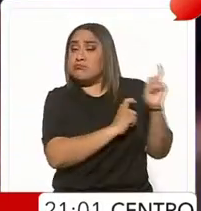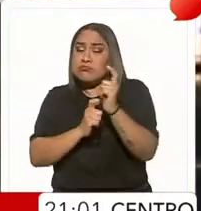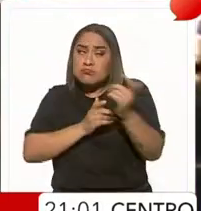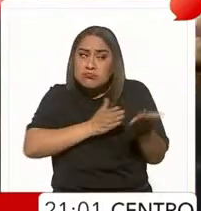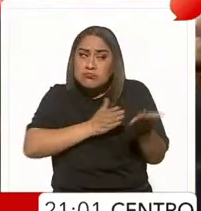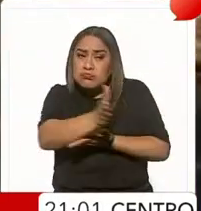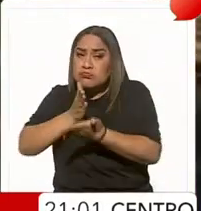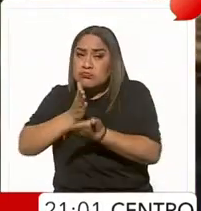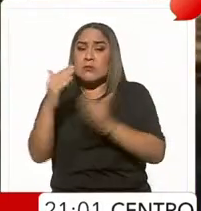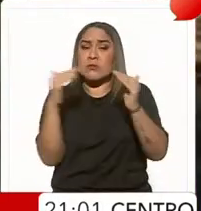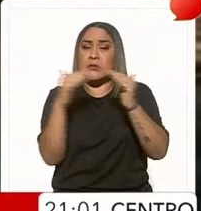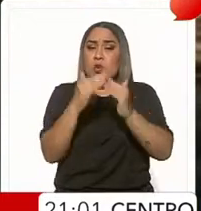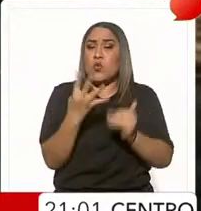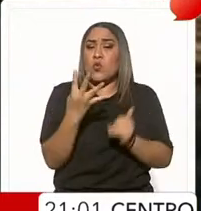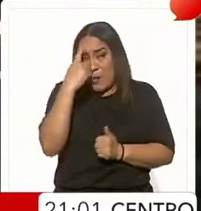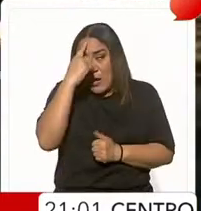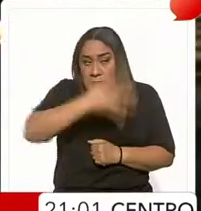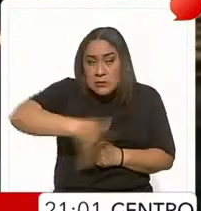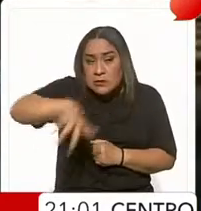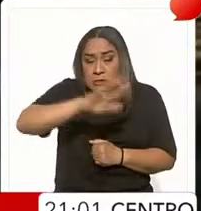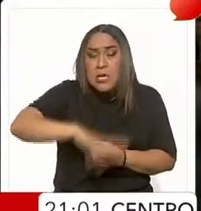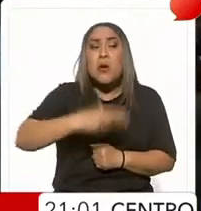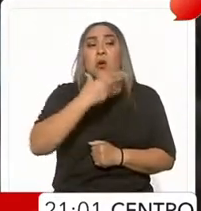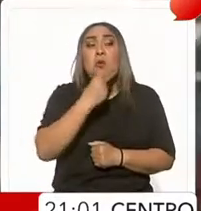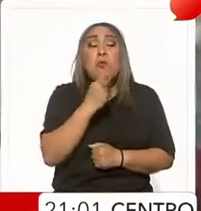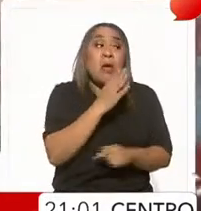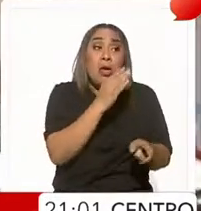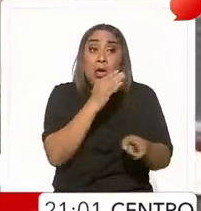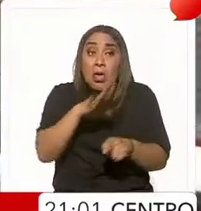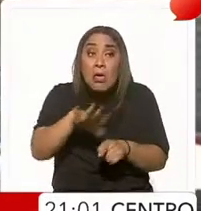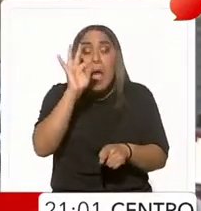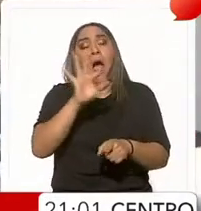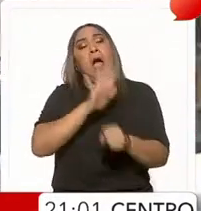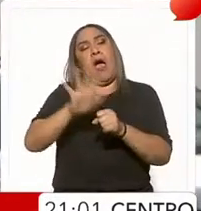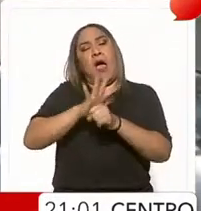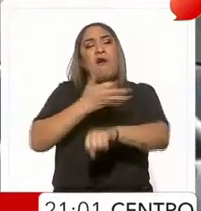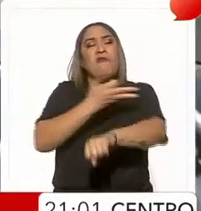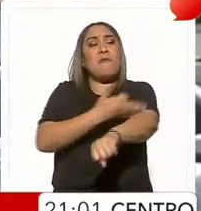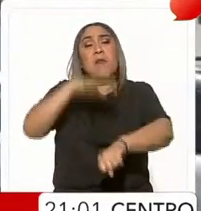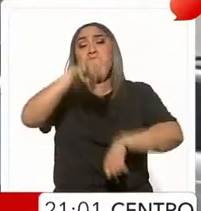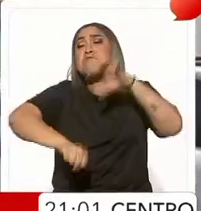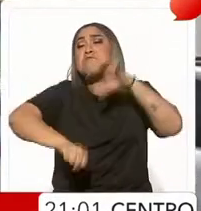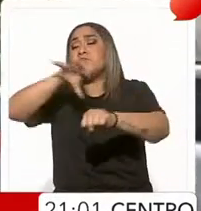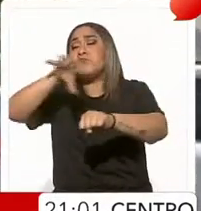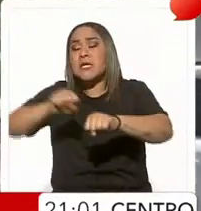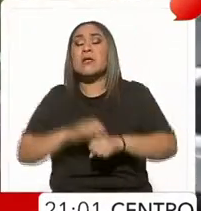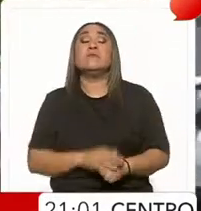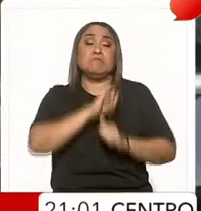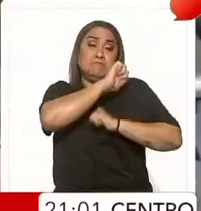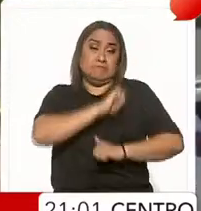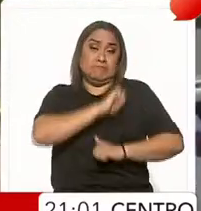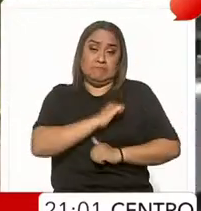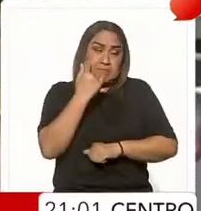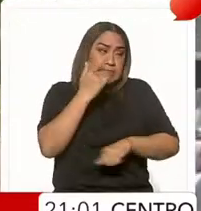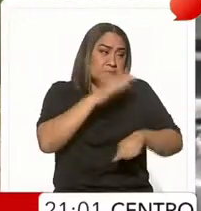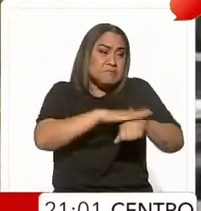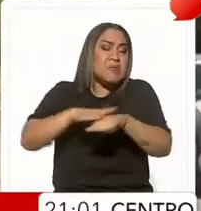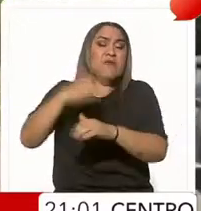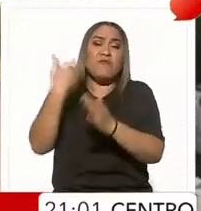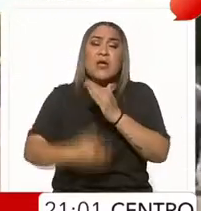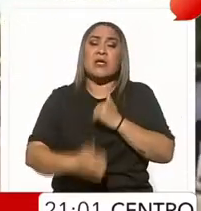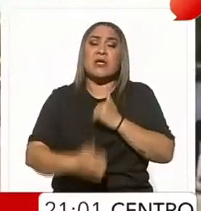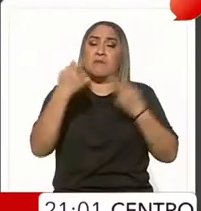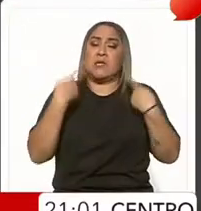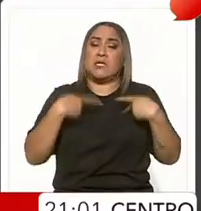cuatro domicilios de la zona en busca de un hombre, pero al no encontrarlos se llevaron a sus familiares. Las autoridades aún buscan a los seis plagiados restantes.